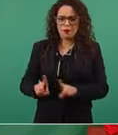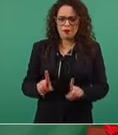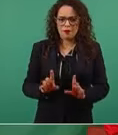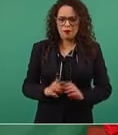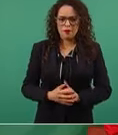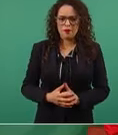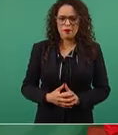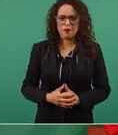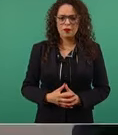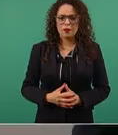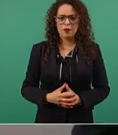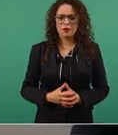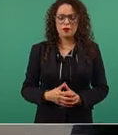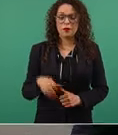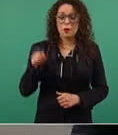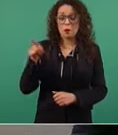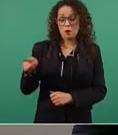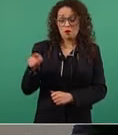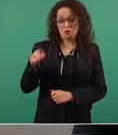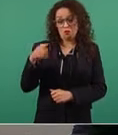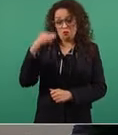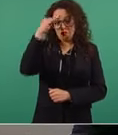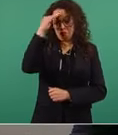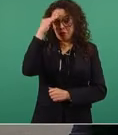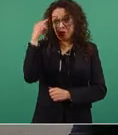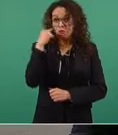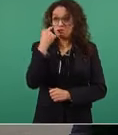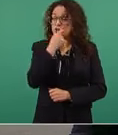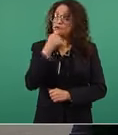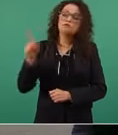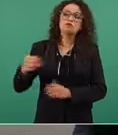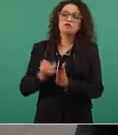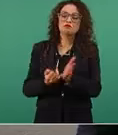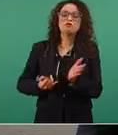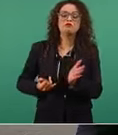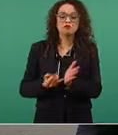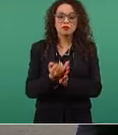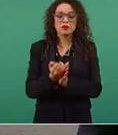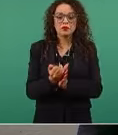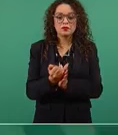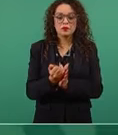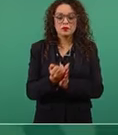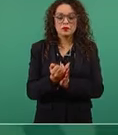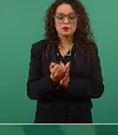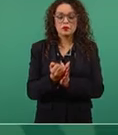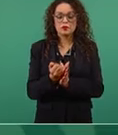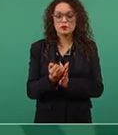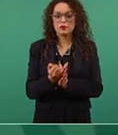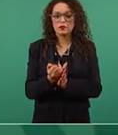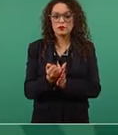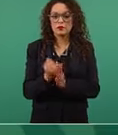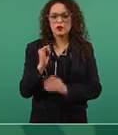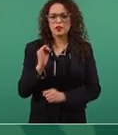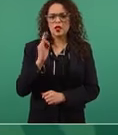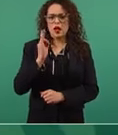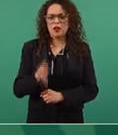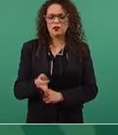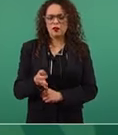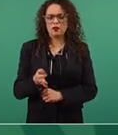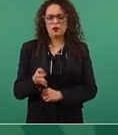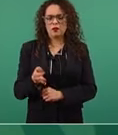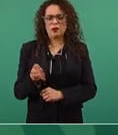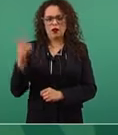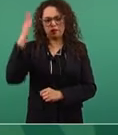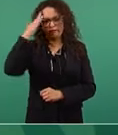han decidido ser dirigidos, encabezados